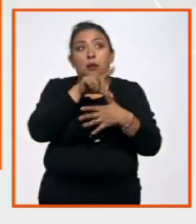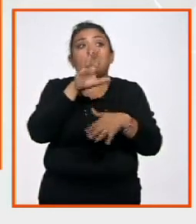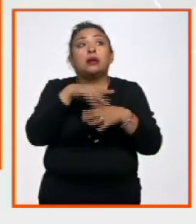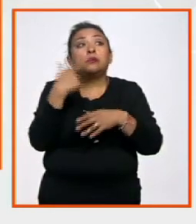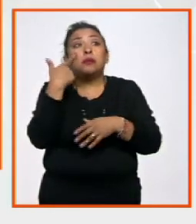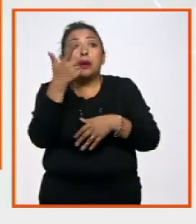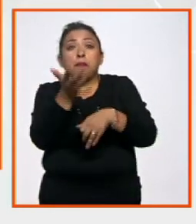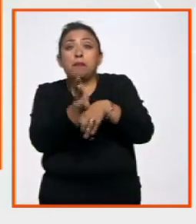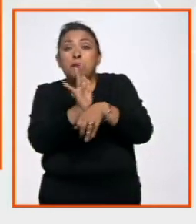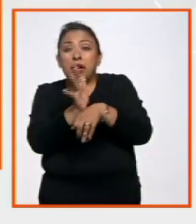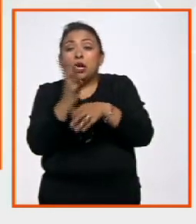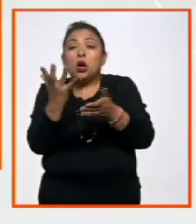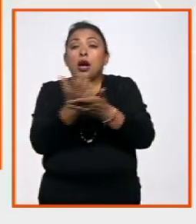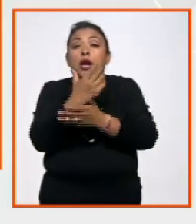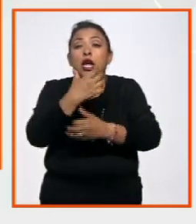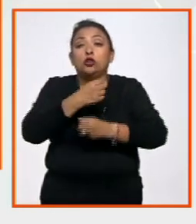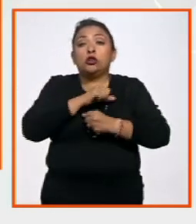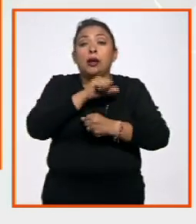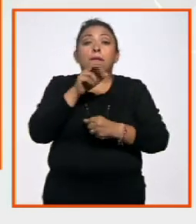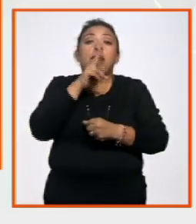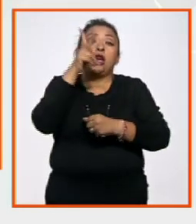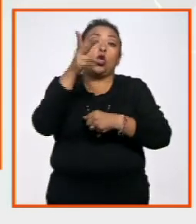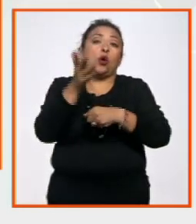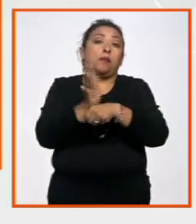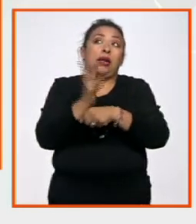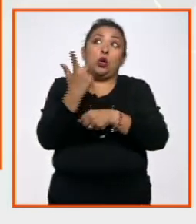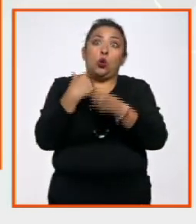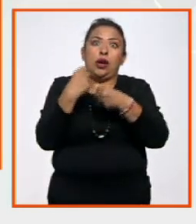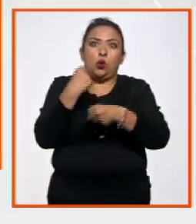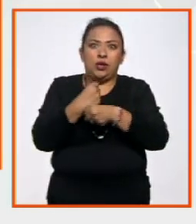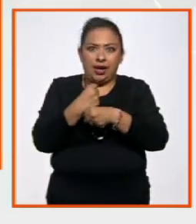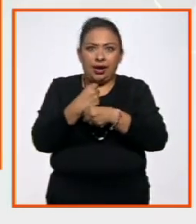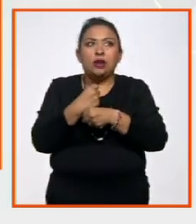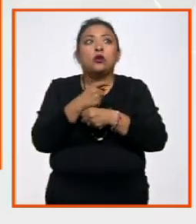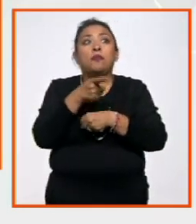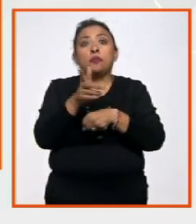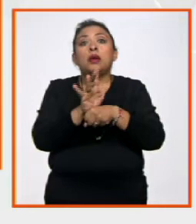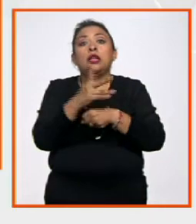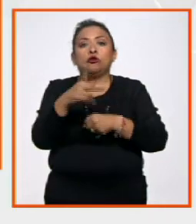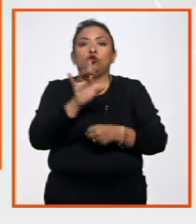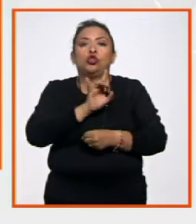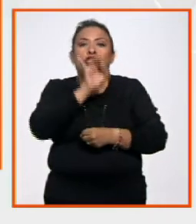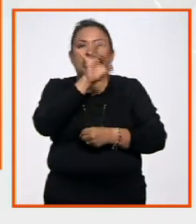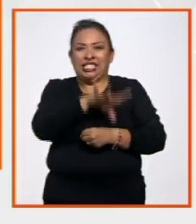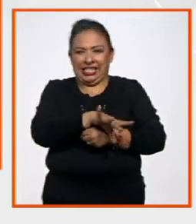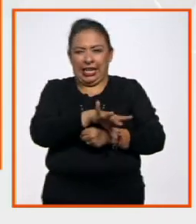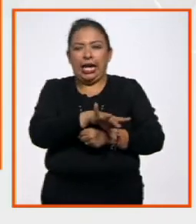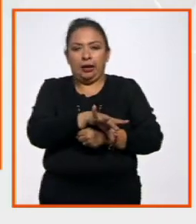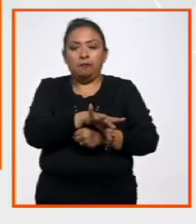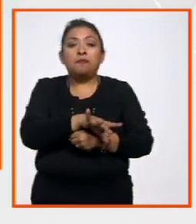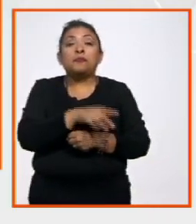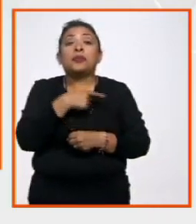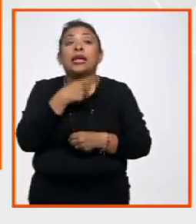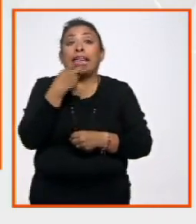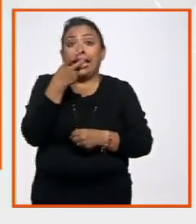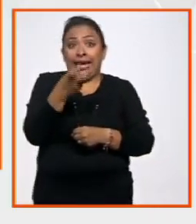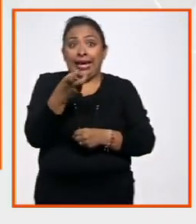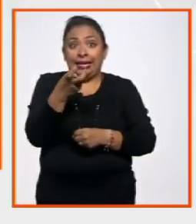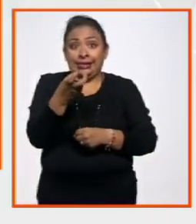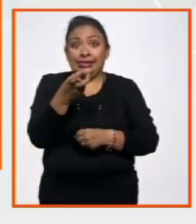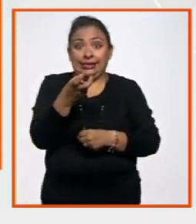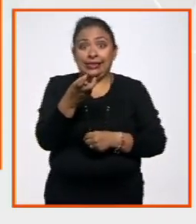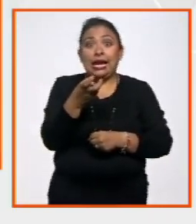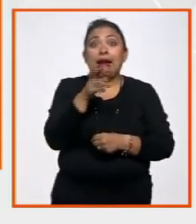la película que ganó el Oscar, la mejor película extranjera el año pasado, es una película chilena y que es justamente